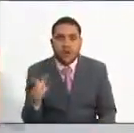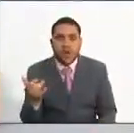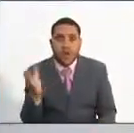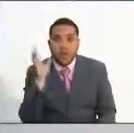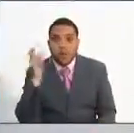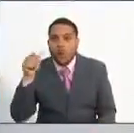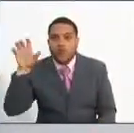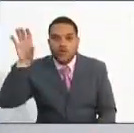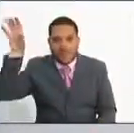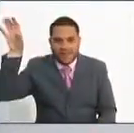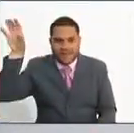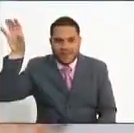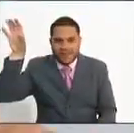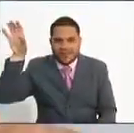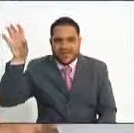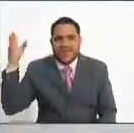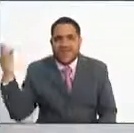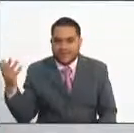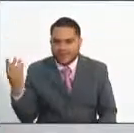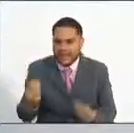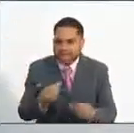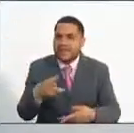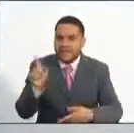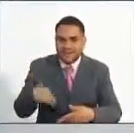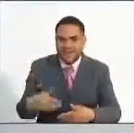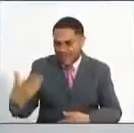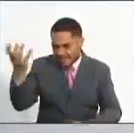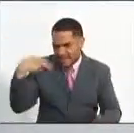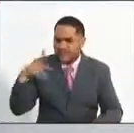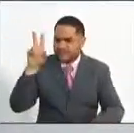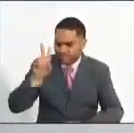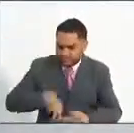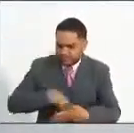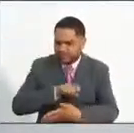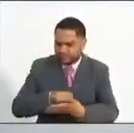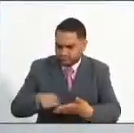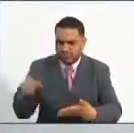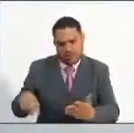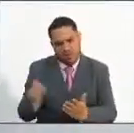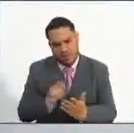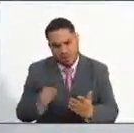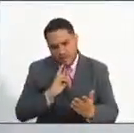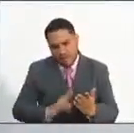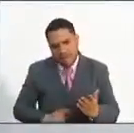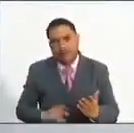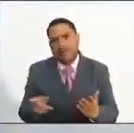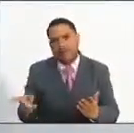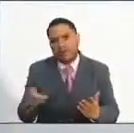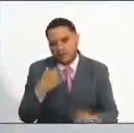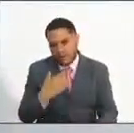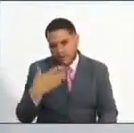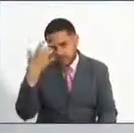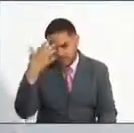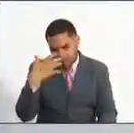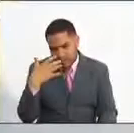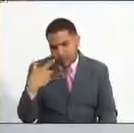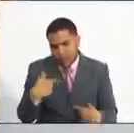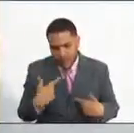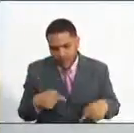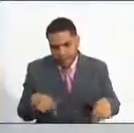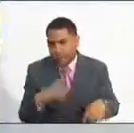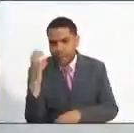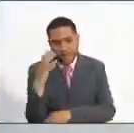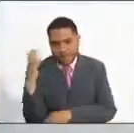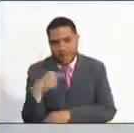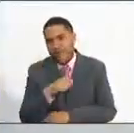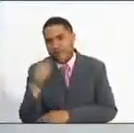escrita, que es uno de los requisitos fundamentales en esa convocatoria, ¿es posible presentar esa prueba